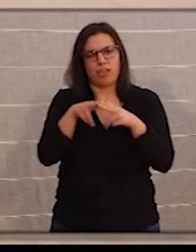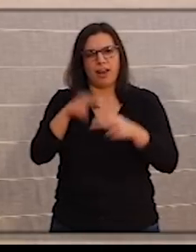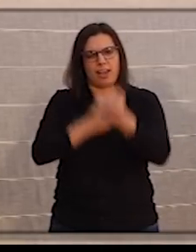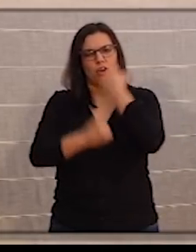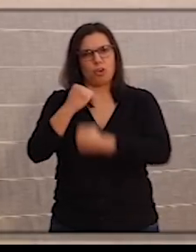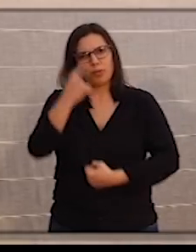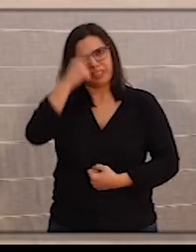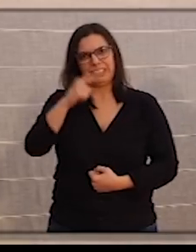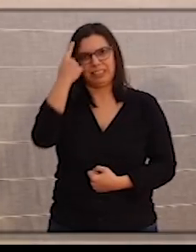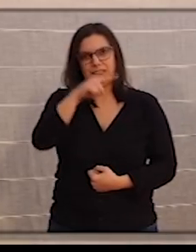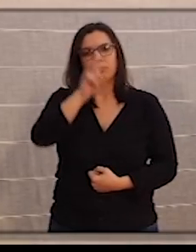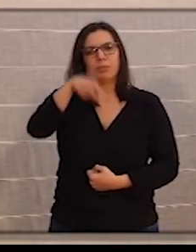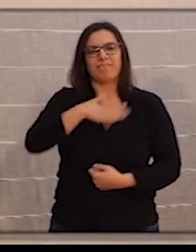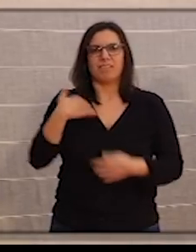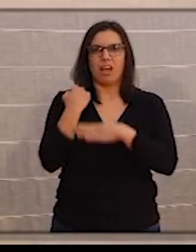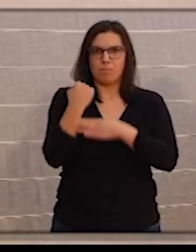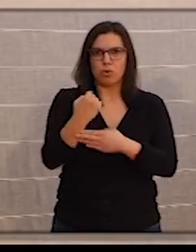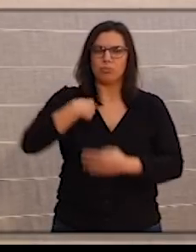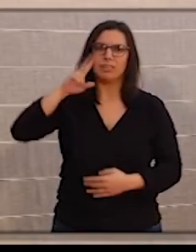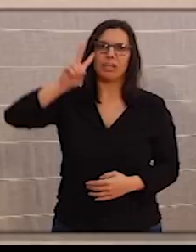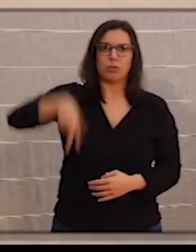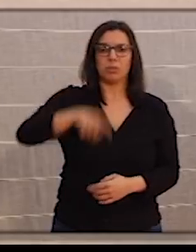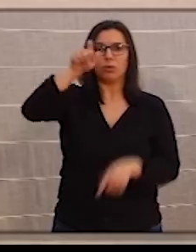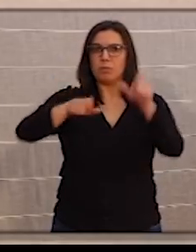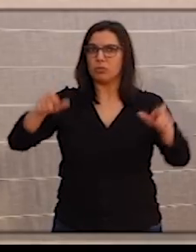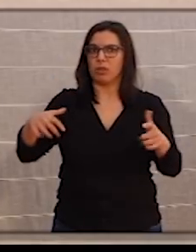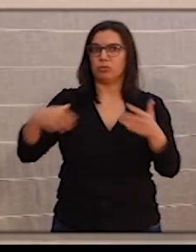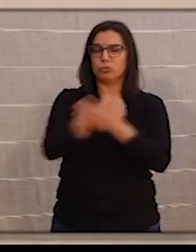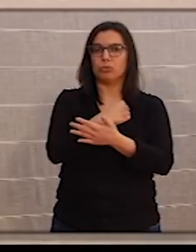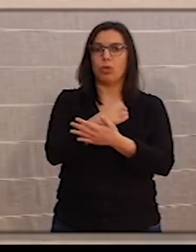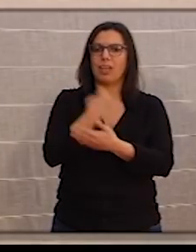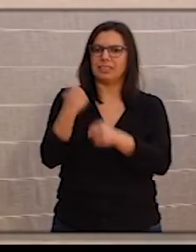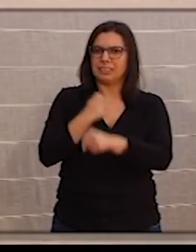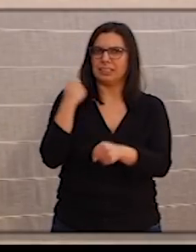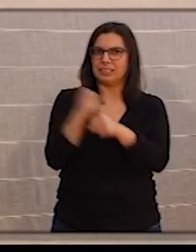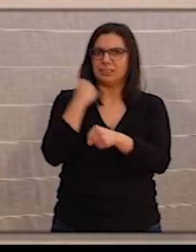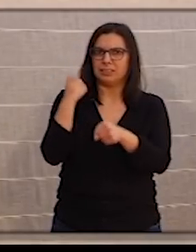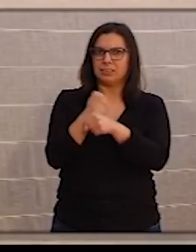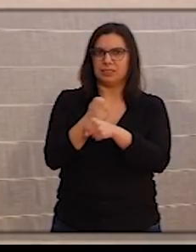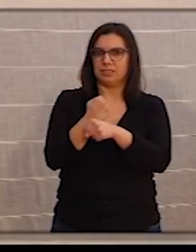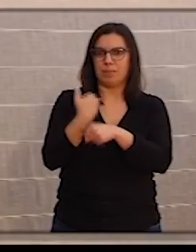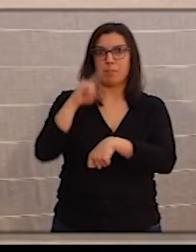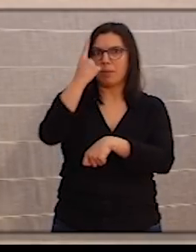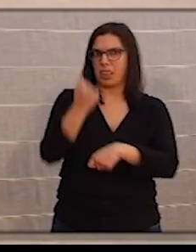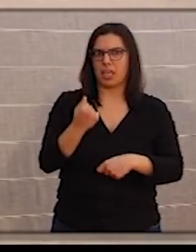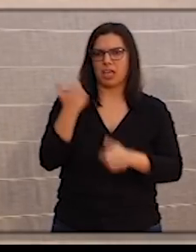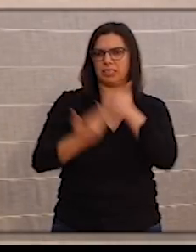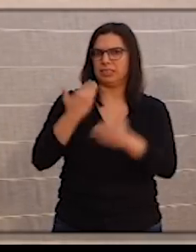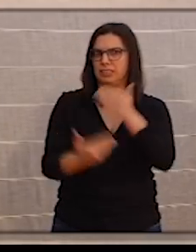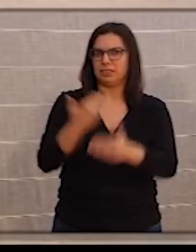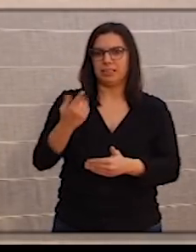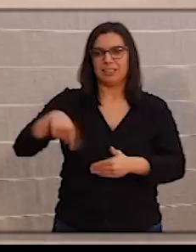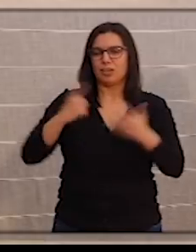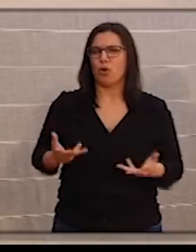Pero también quiero expresar mi apoyo y mi reconocimiento a todas las personas que están trabajando desde el primer día y que van a poner